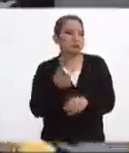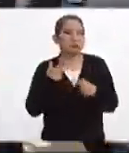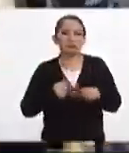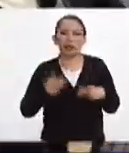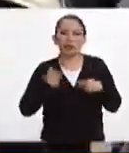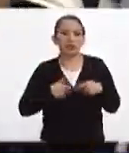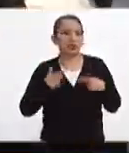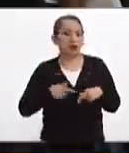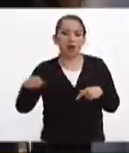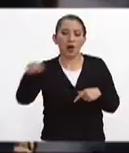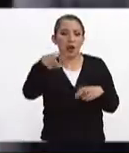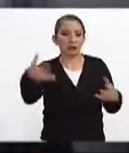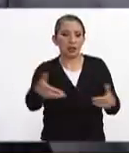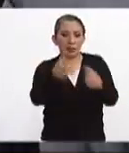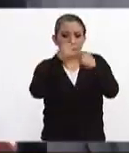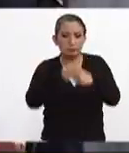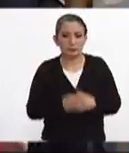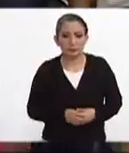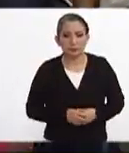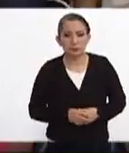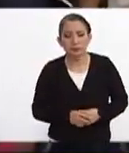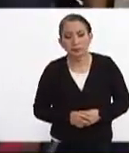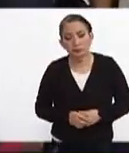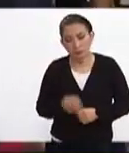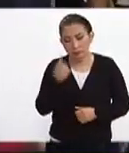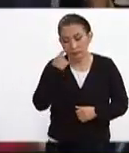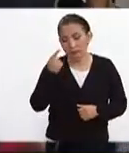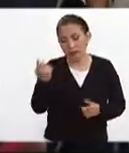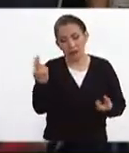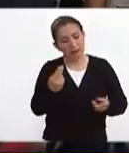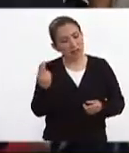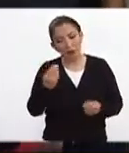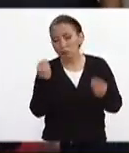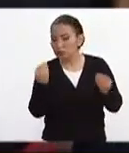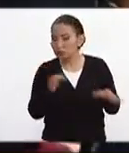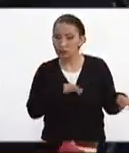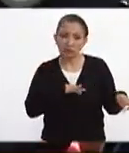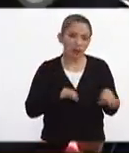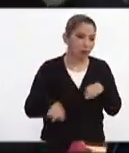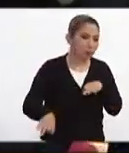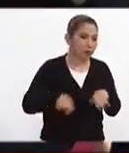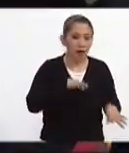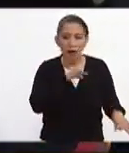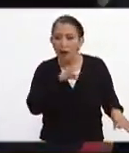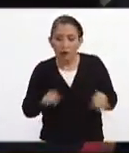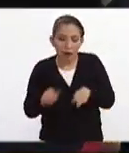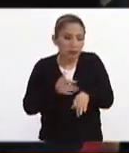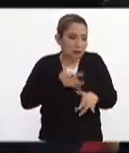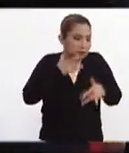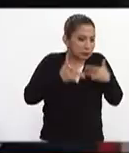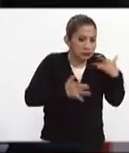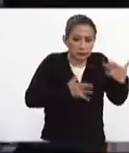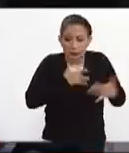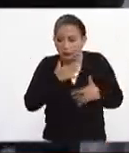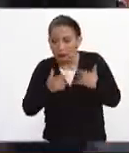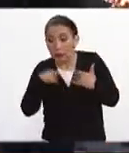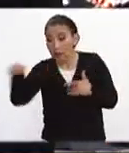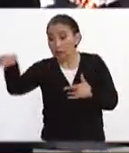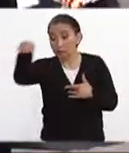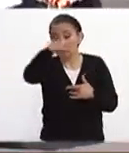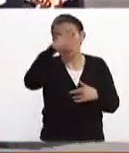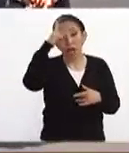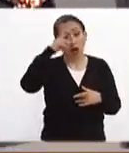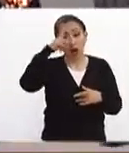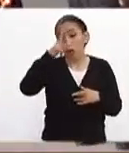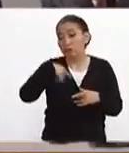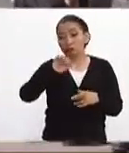las personas que han sido rescatadas va a haber que hacer mucho trabajo emocional y los profesionales